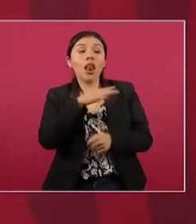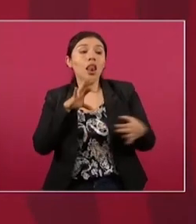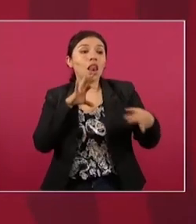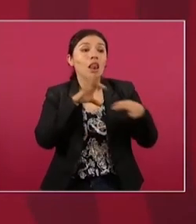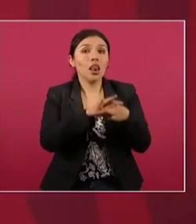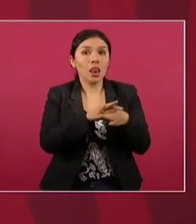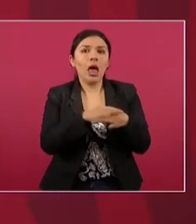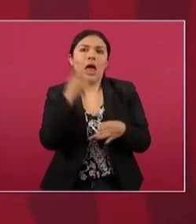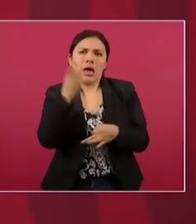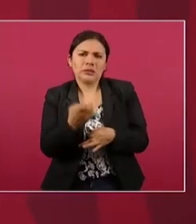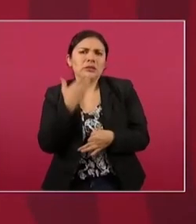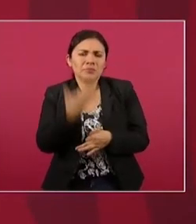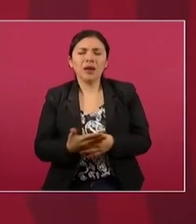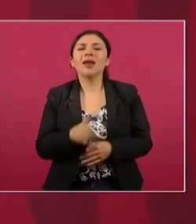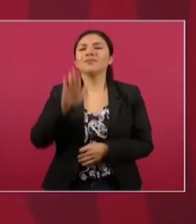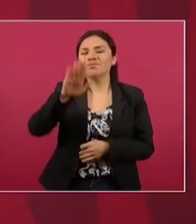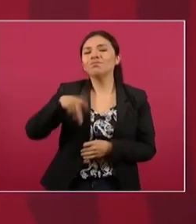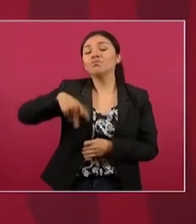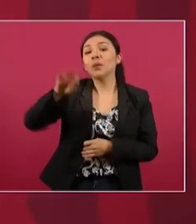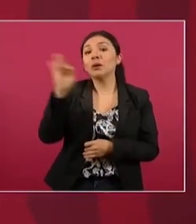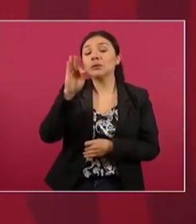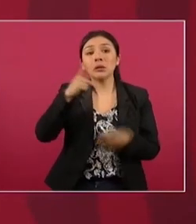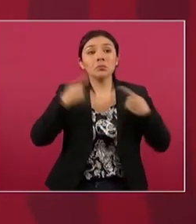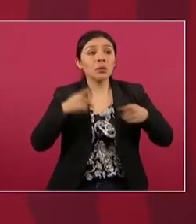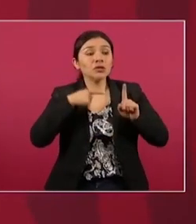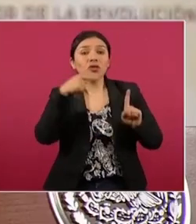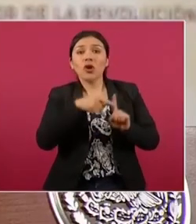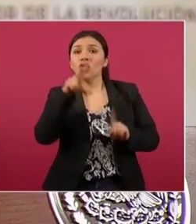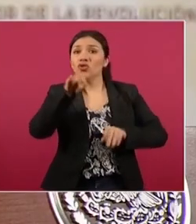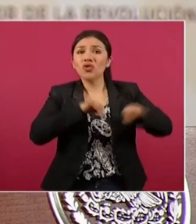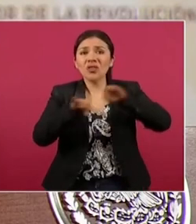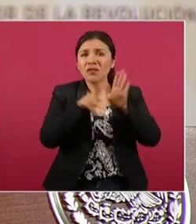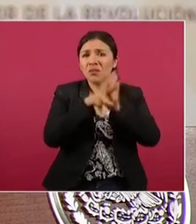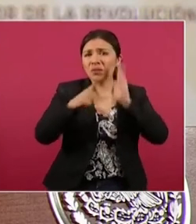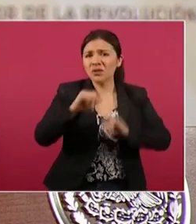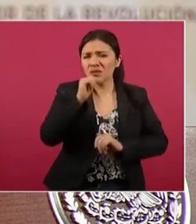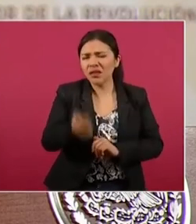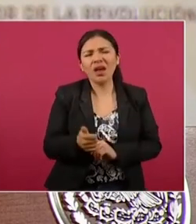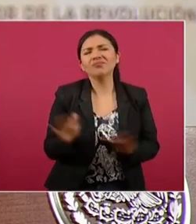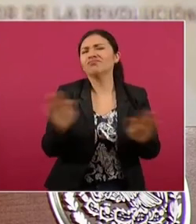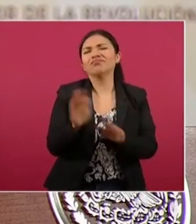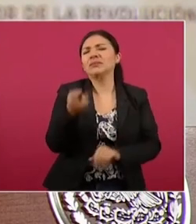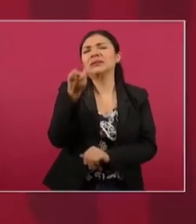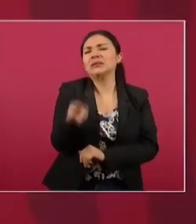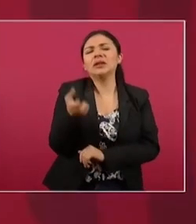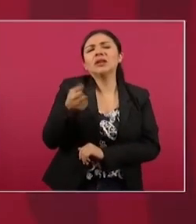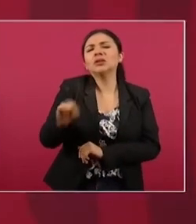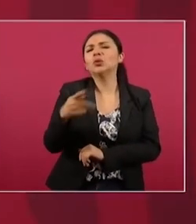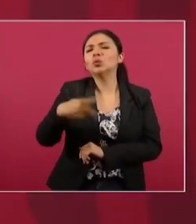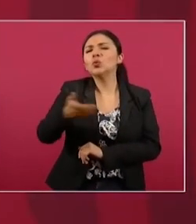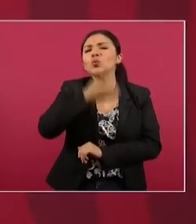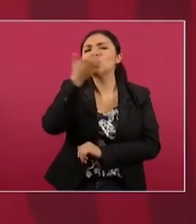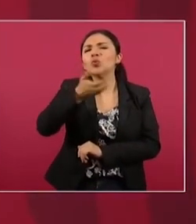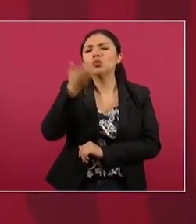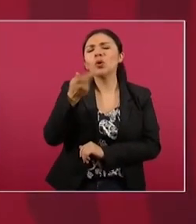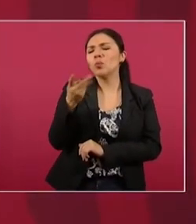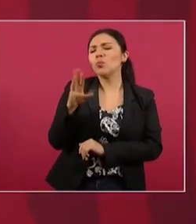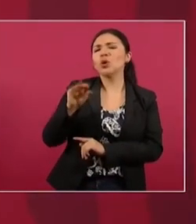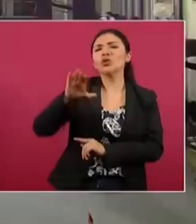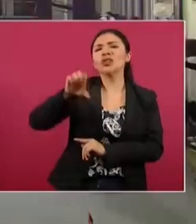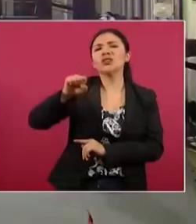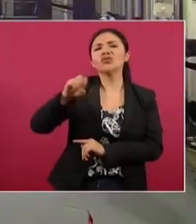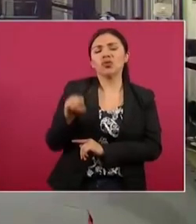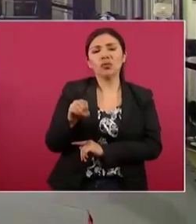ni siquiera de ahora, de siempre. El periodismo no debe ser afín al poder.